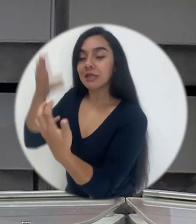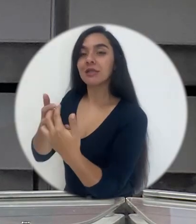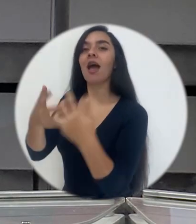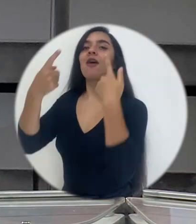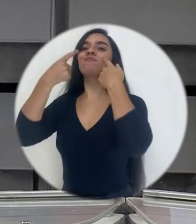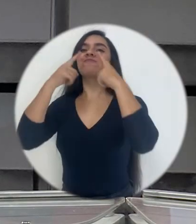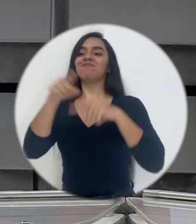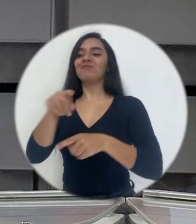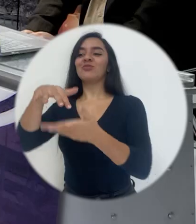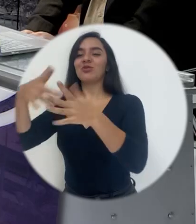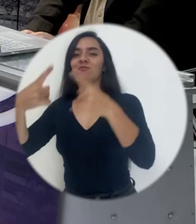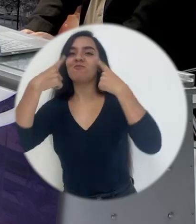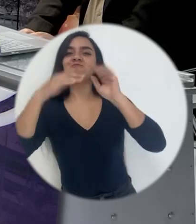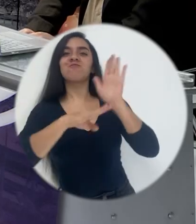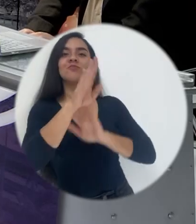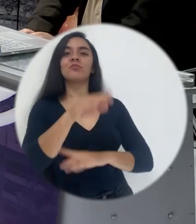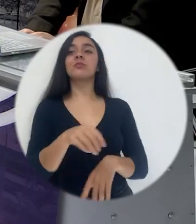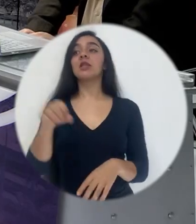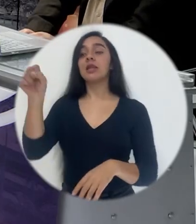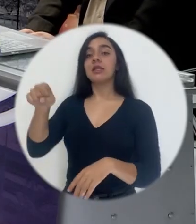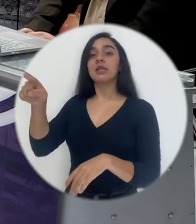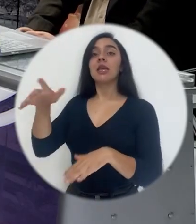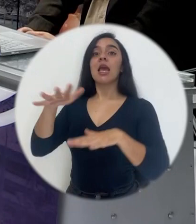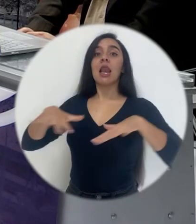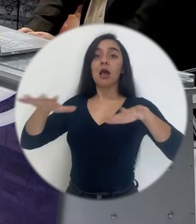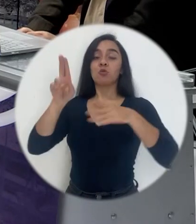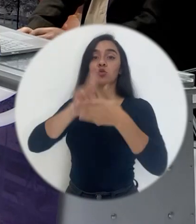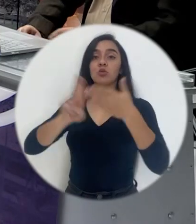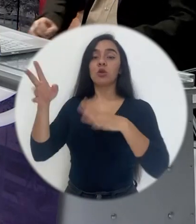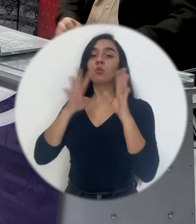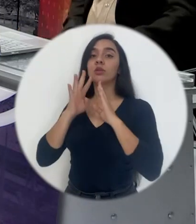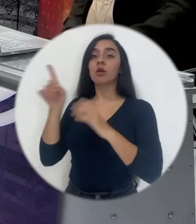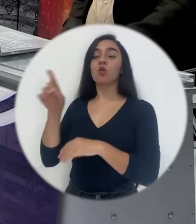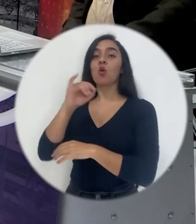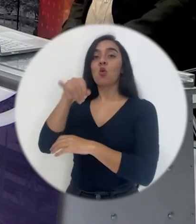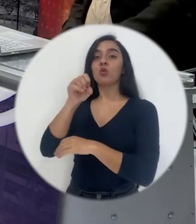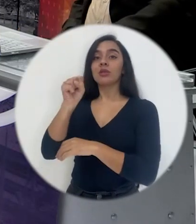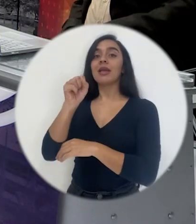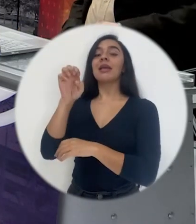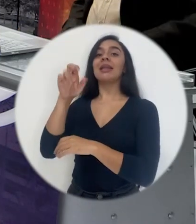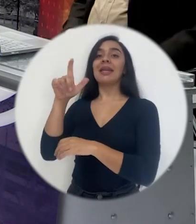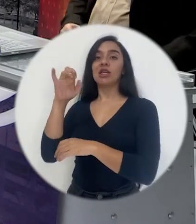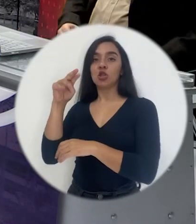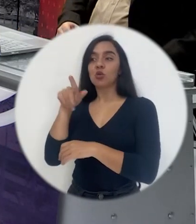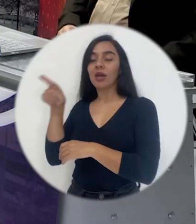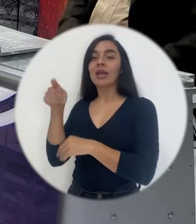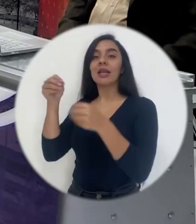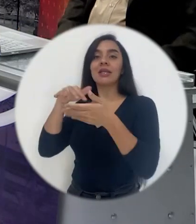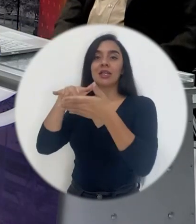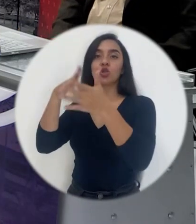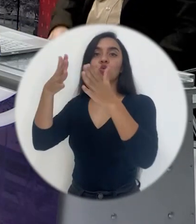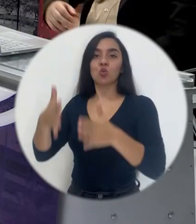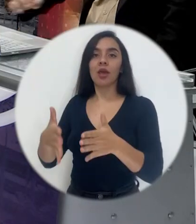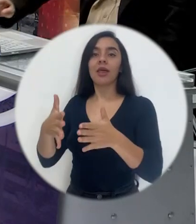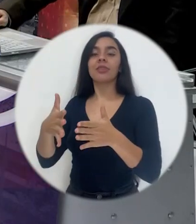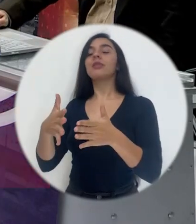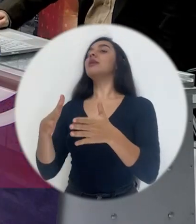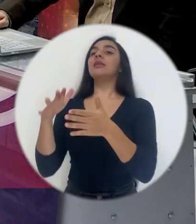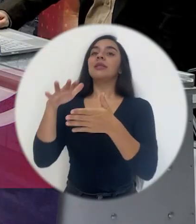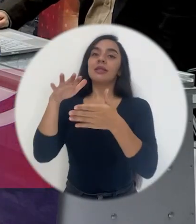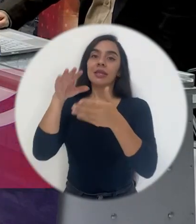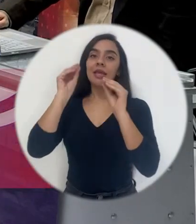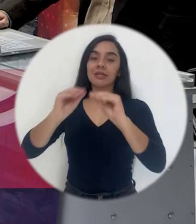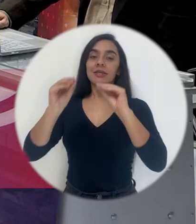Claro que sí. Y en lo que tiene que ver con el ámbito universitario, conversamos con Andrés Solano Leitón, quien es estudiante de enseñanza de las